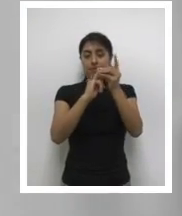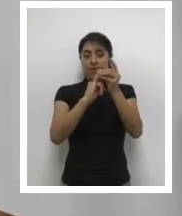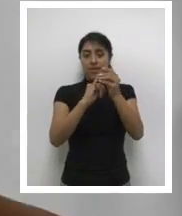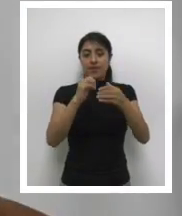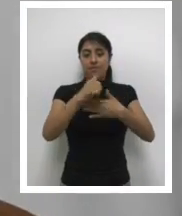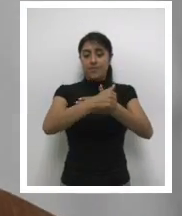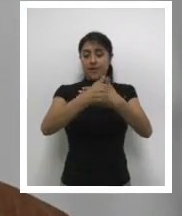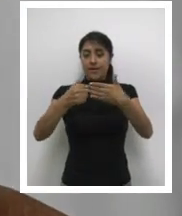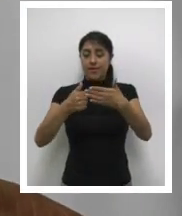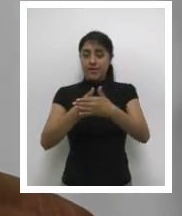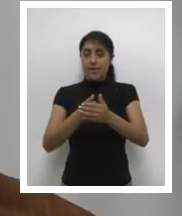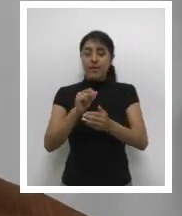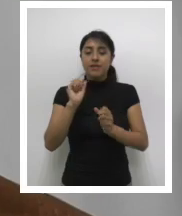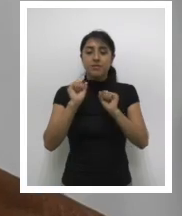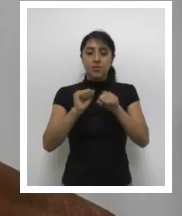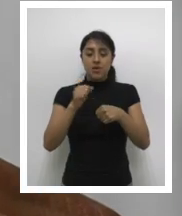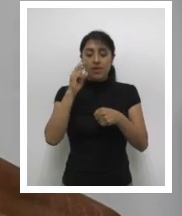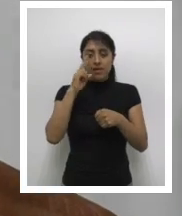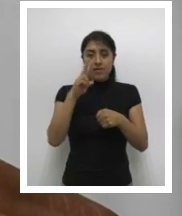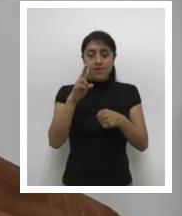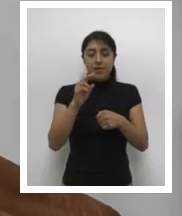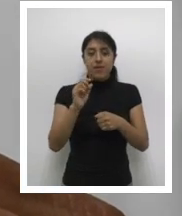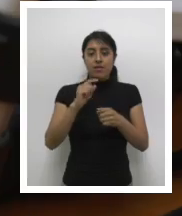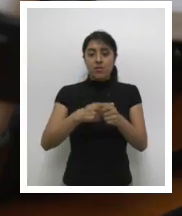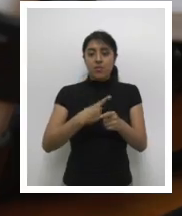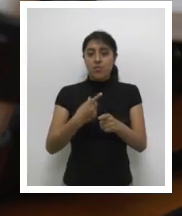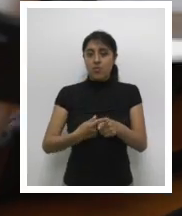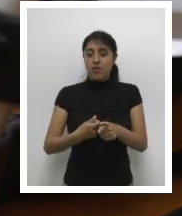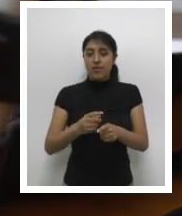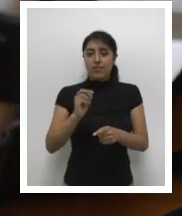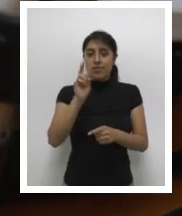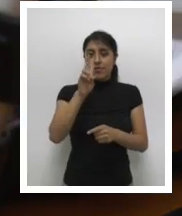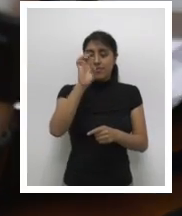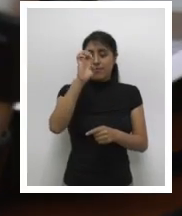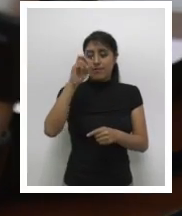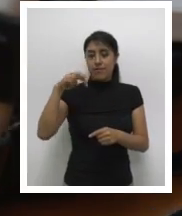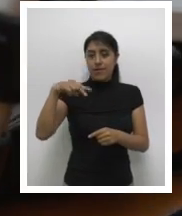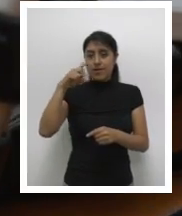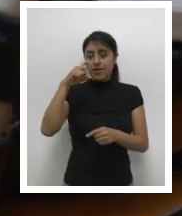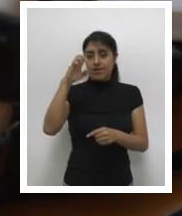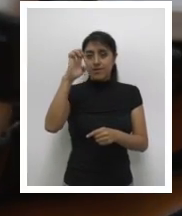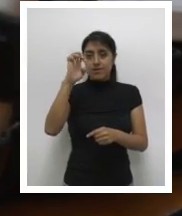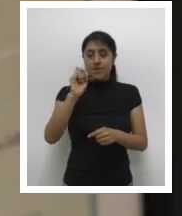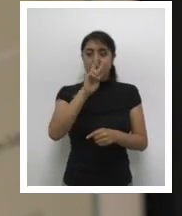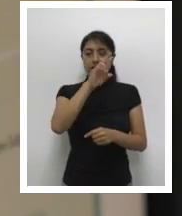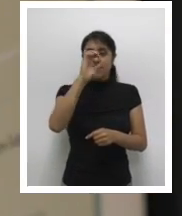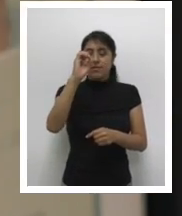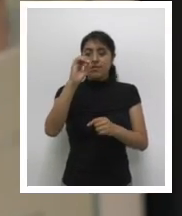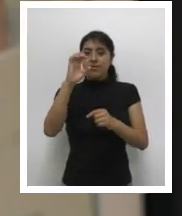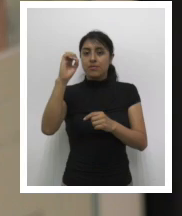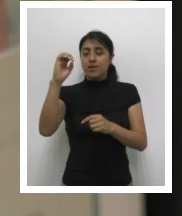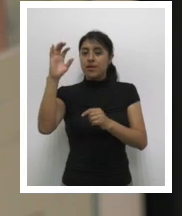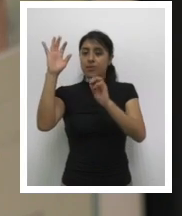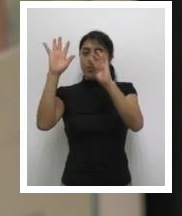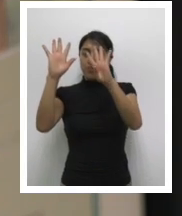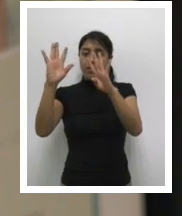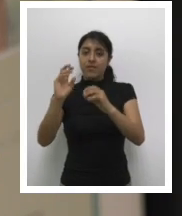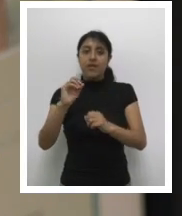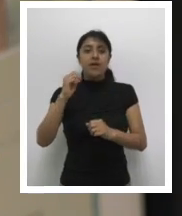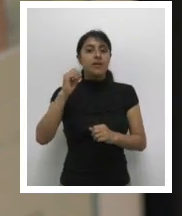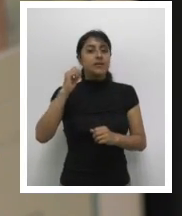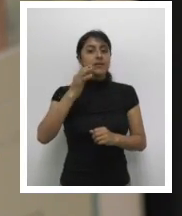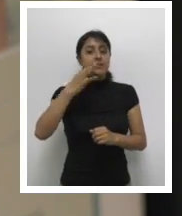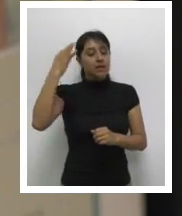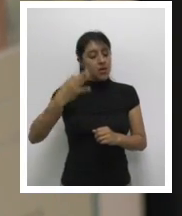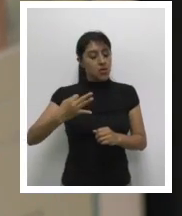de atrás de tu DPI, puedes verificar la fecha de su vencimiento. Si lo solicitaste y entregaron en el 2009, es seguro que venza a este año,